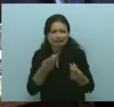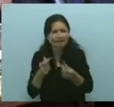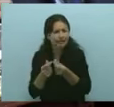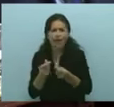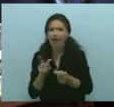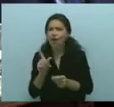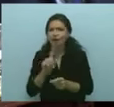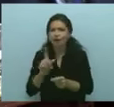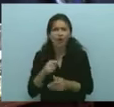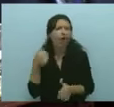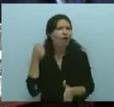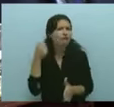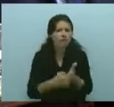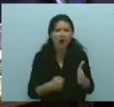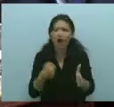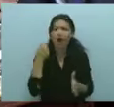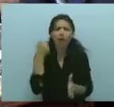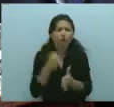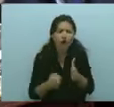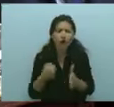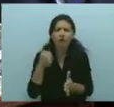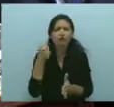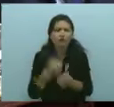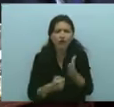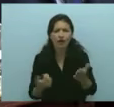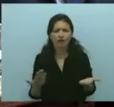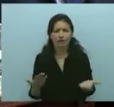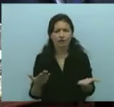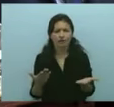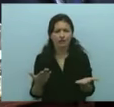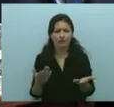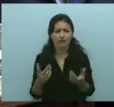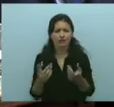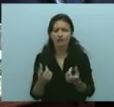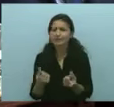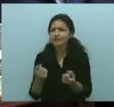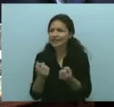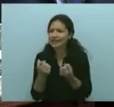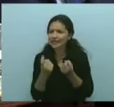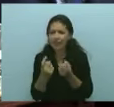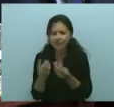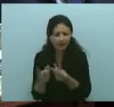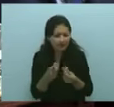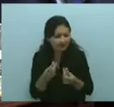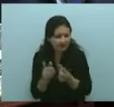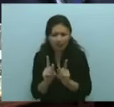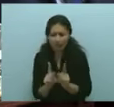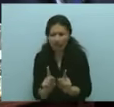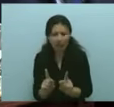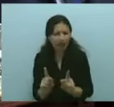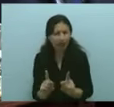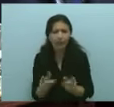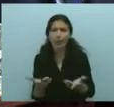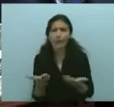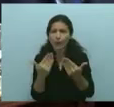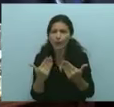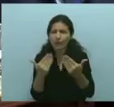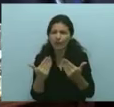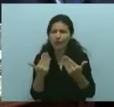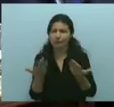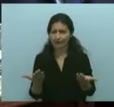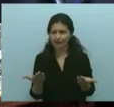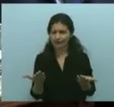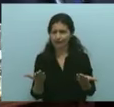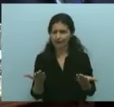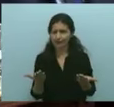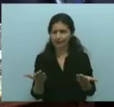buenas noticias, tenemos que darle sustentabilidad a la caja, por lo tanto, hay que hacer esfuerzos para que se pueda sostener en el tiempo.